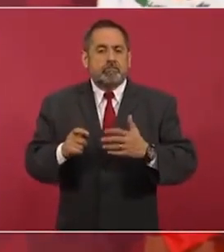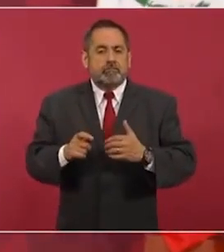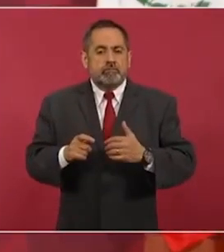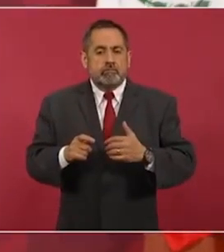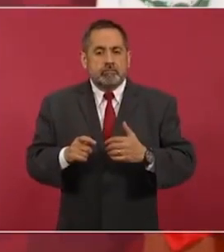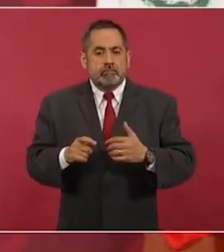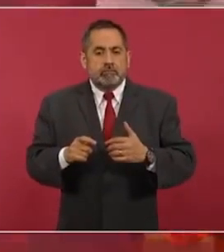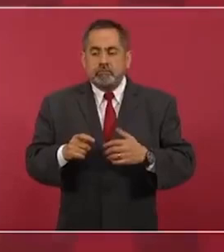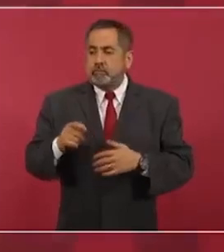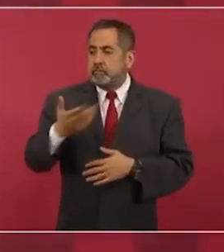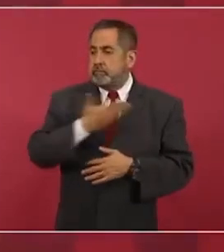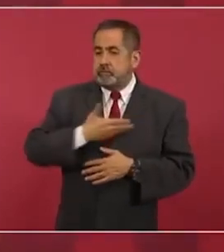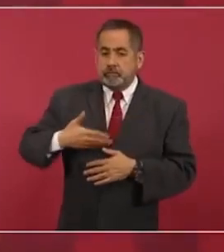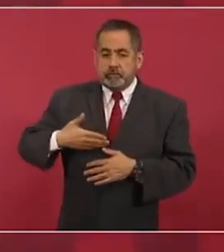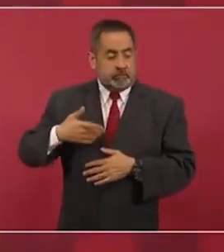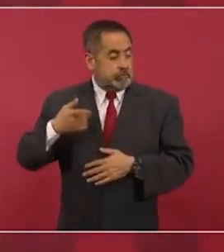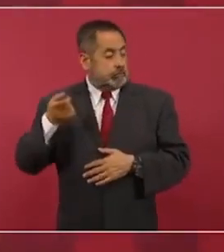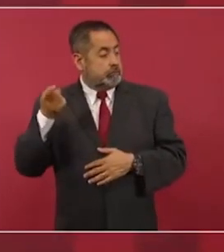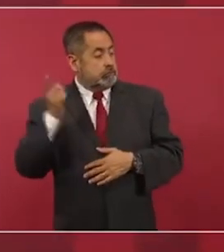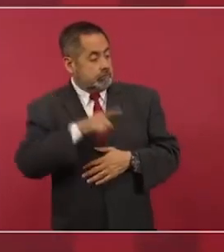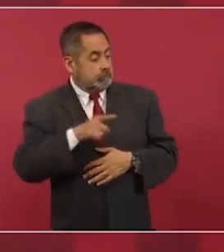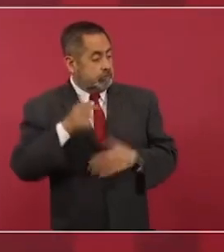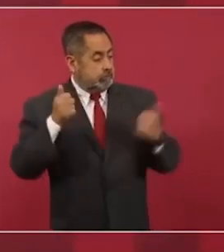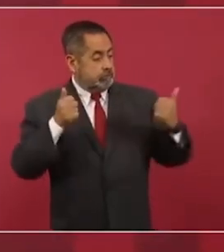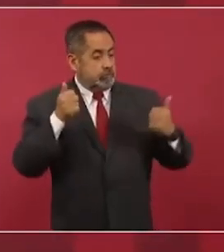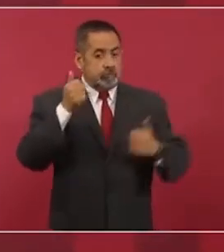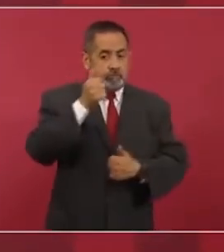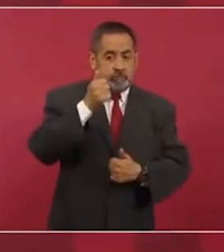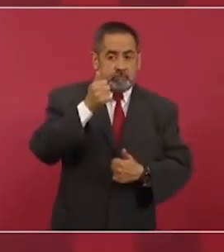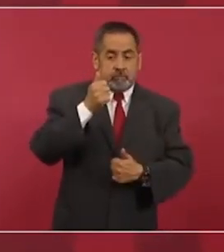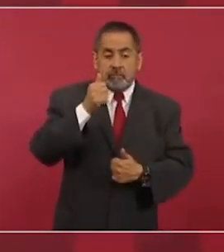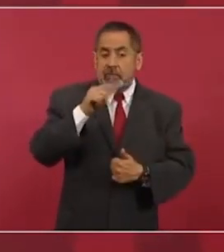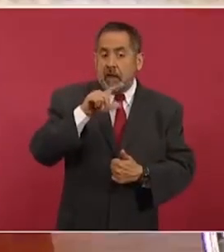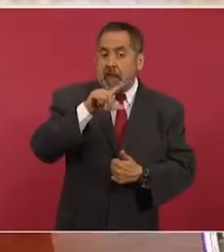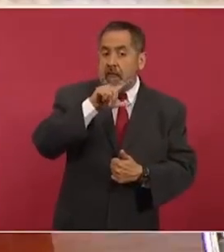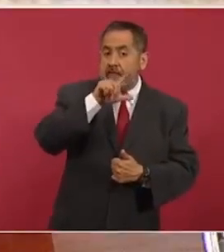los presidentes y luego los medios